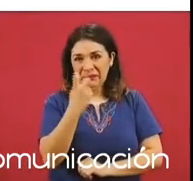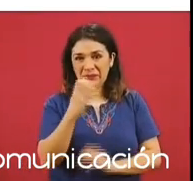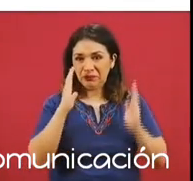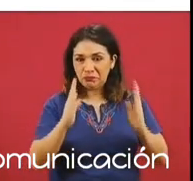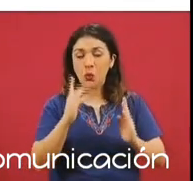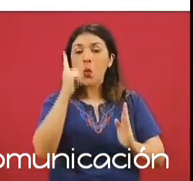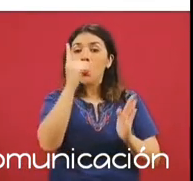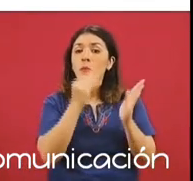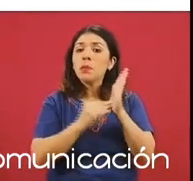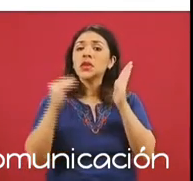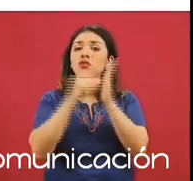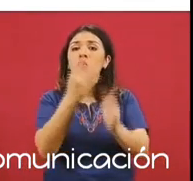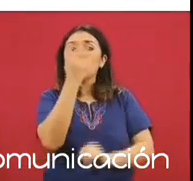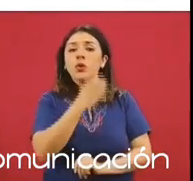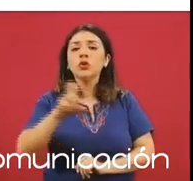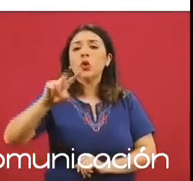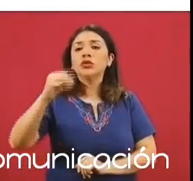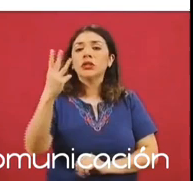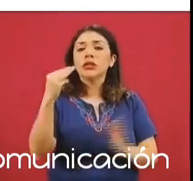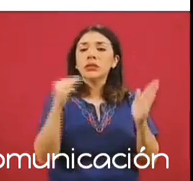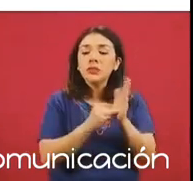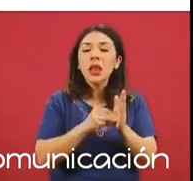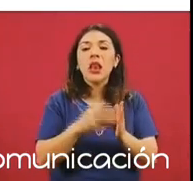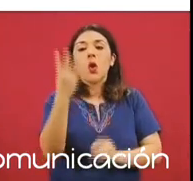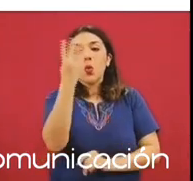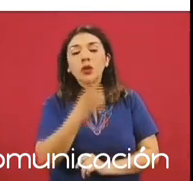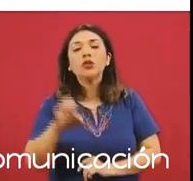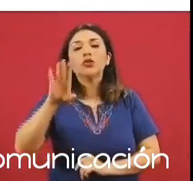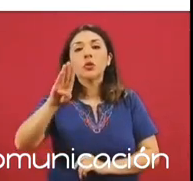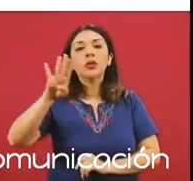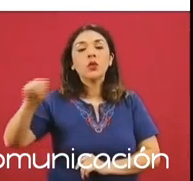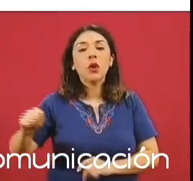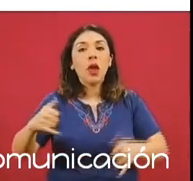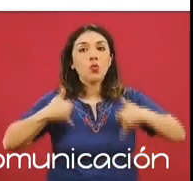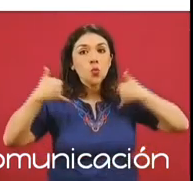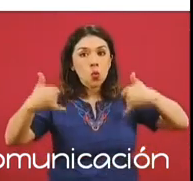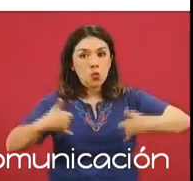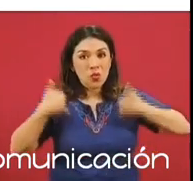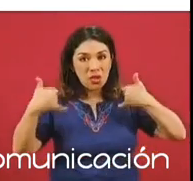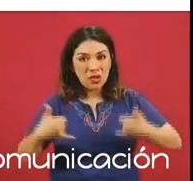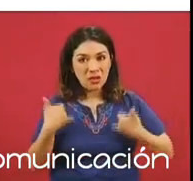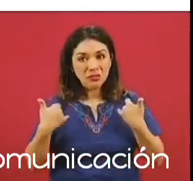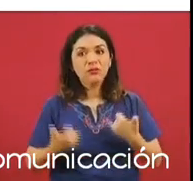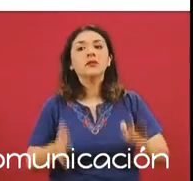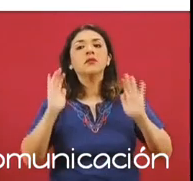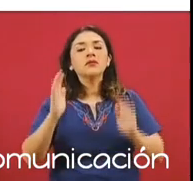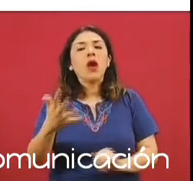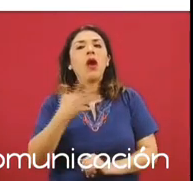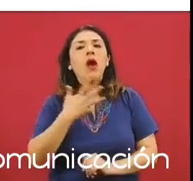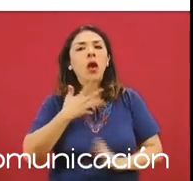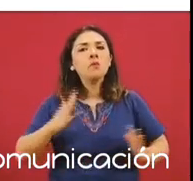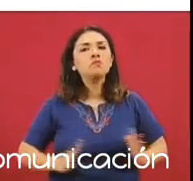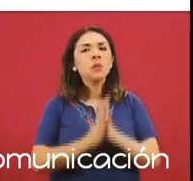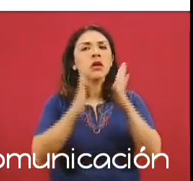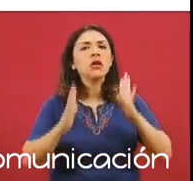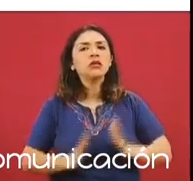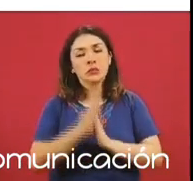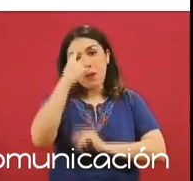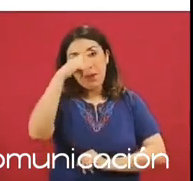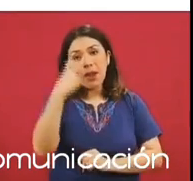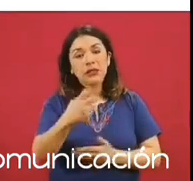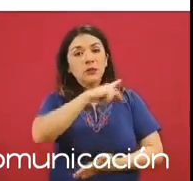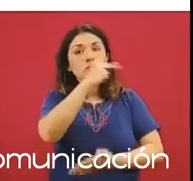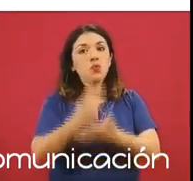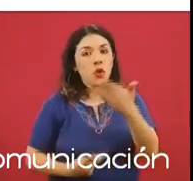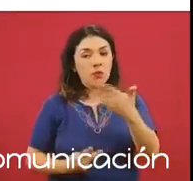un millón 483 mil 499 jóvenes han participado en el